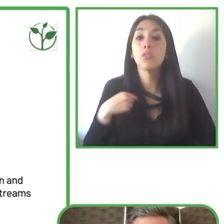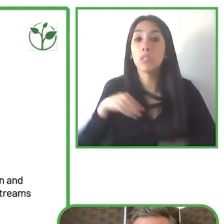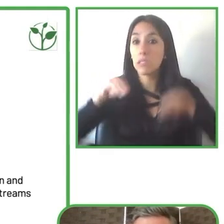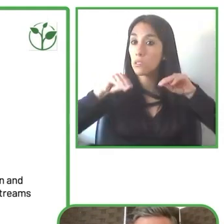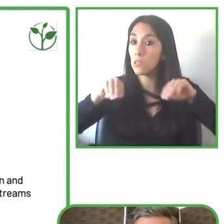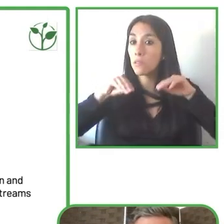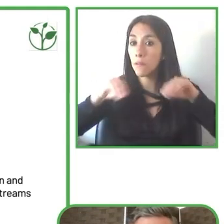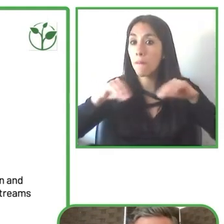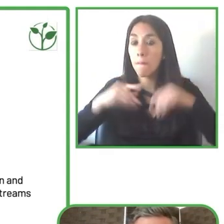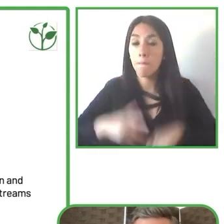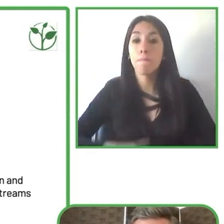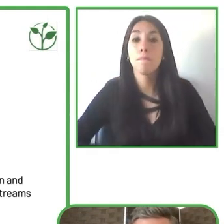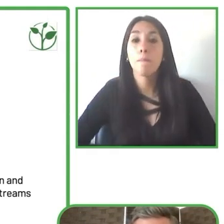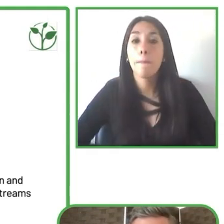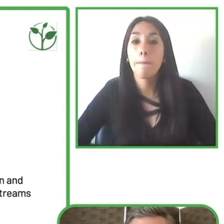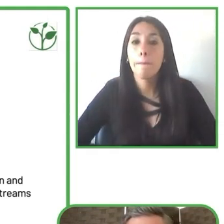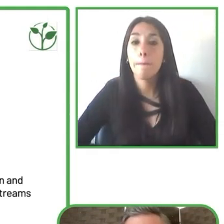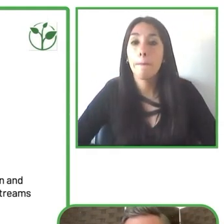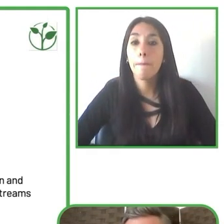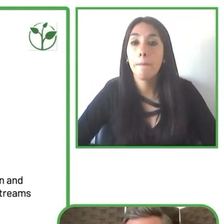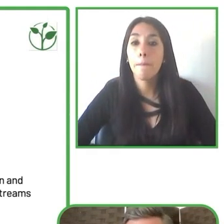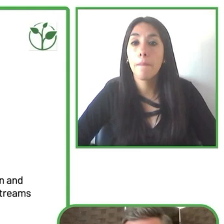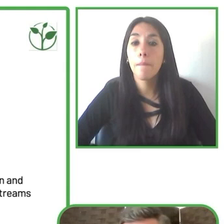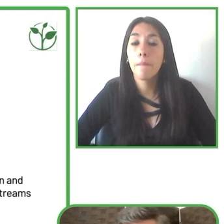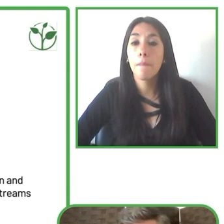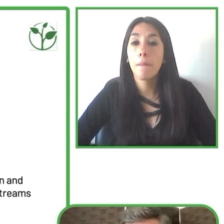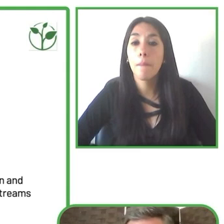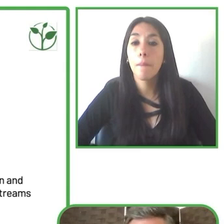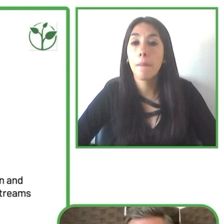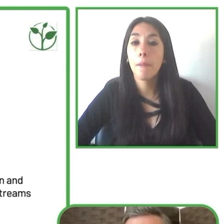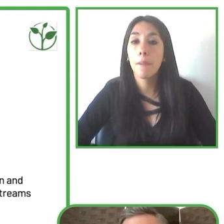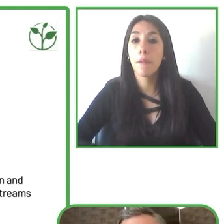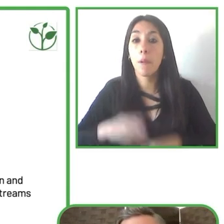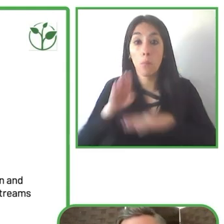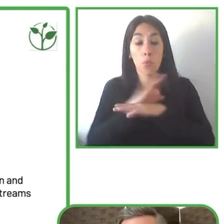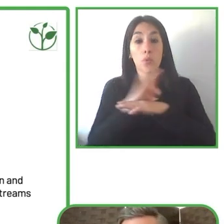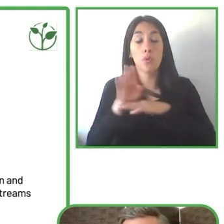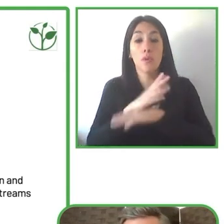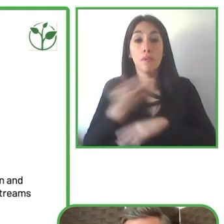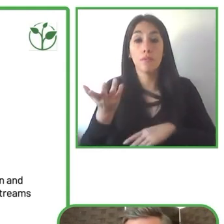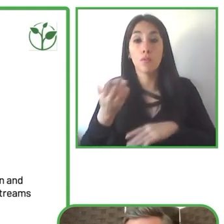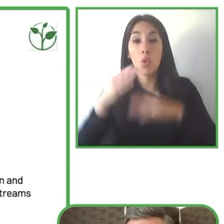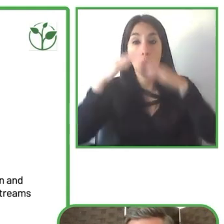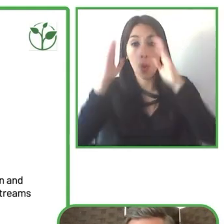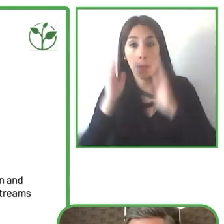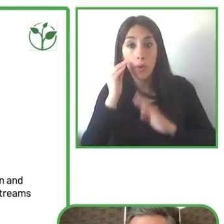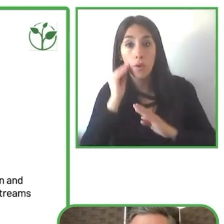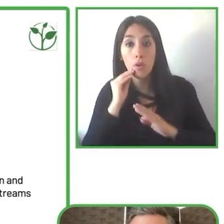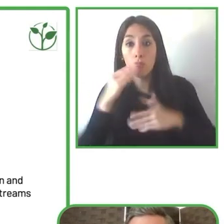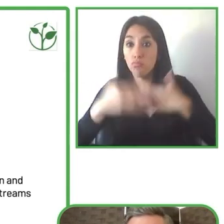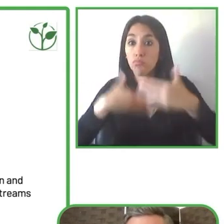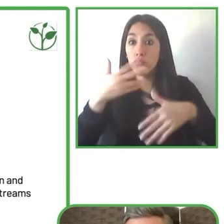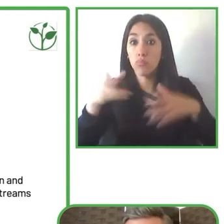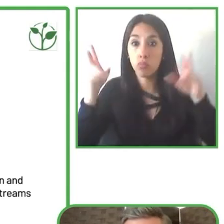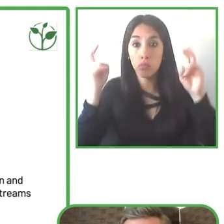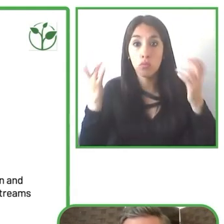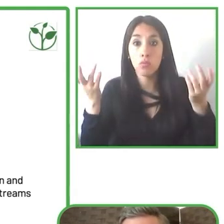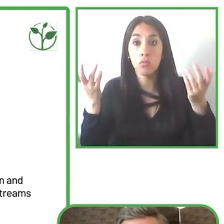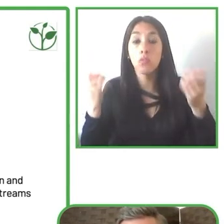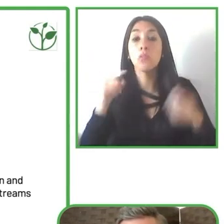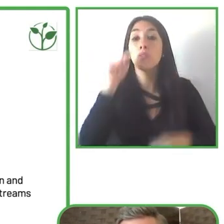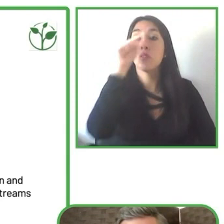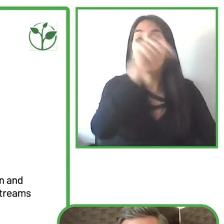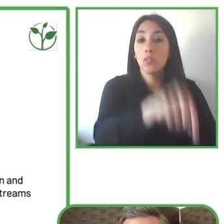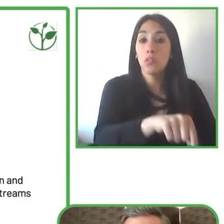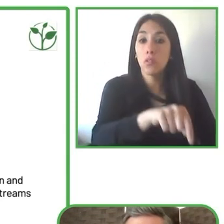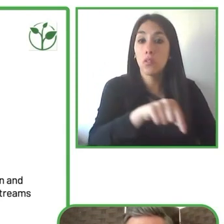las casas en las que funcionan en la accesibilidad y en la importancia de la accesibilidad y ellos decidieron lanzar